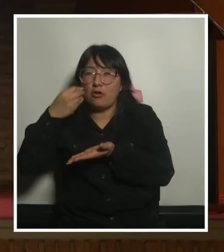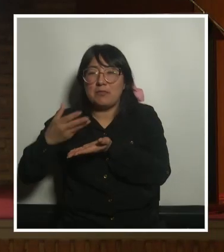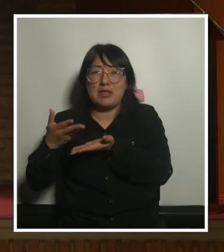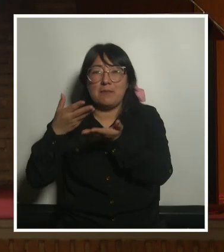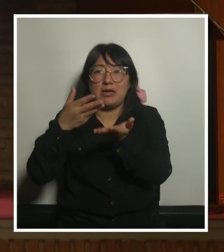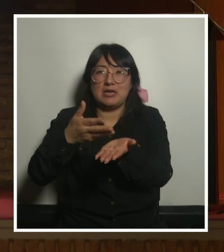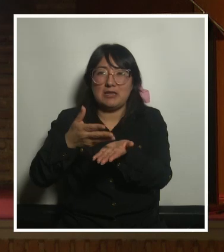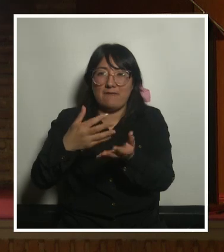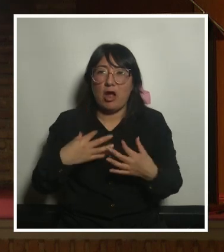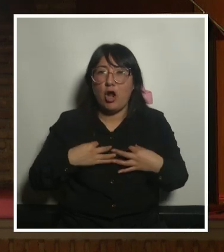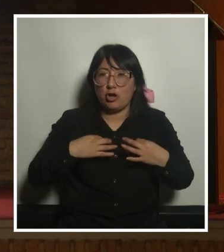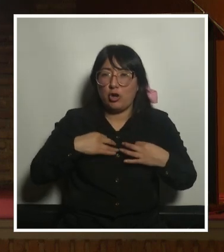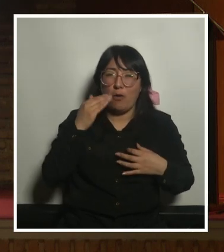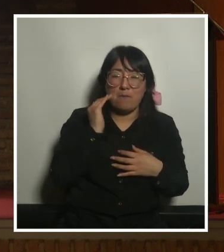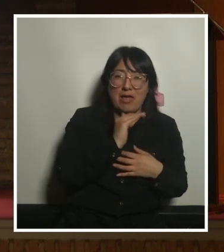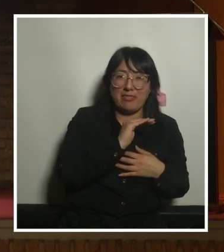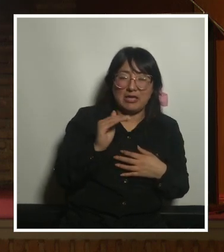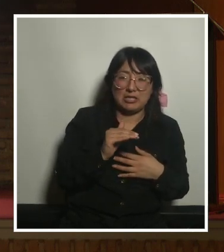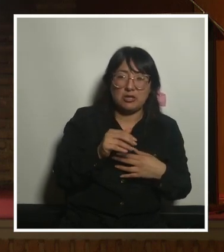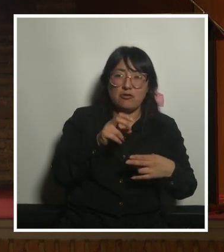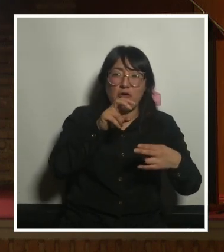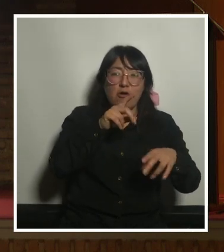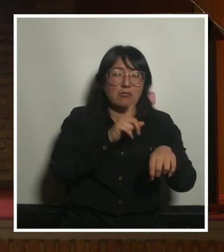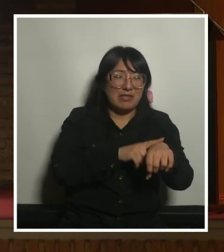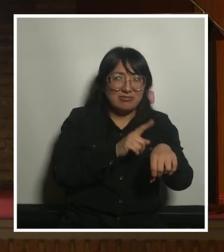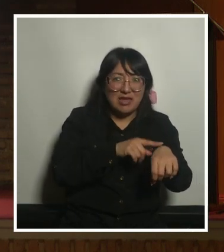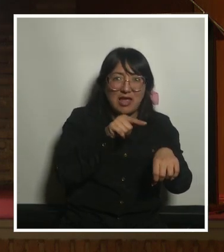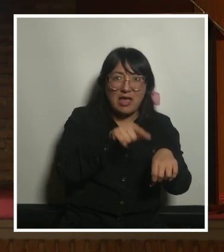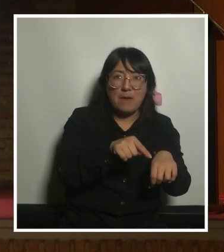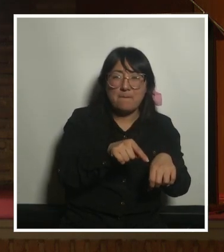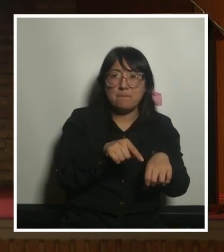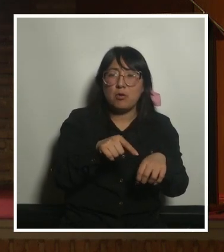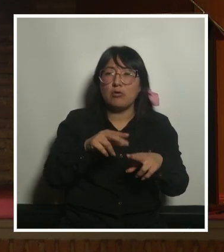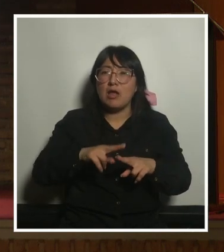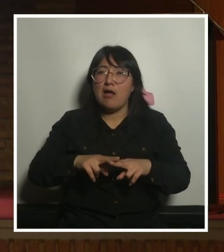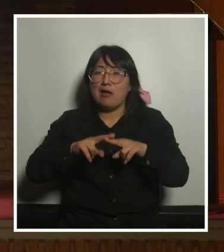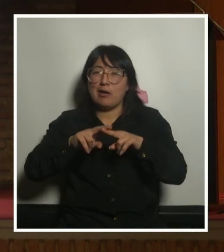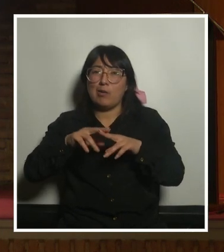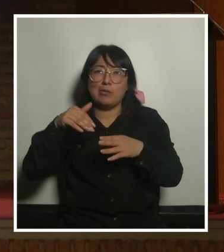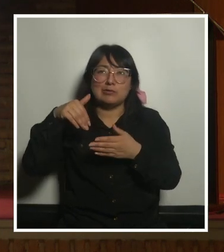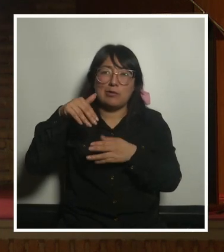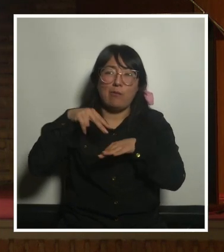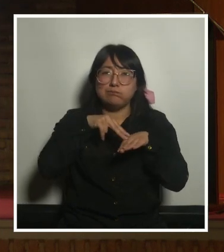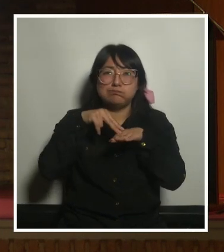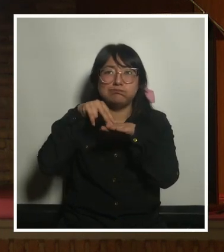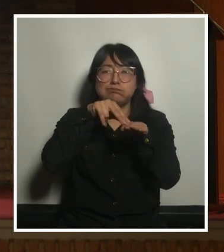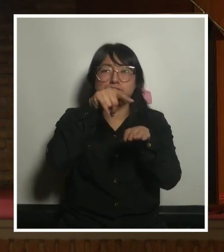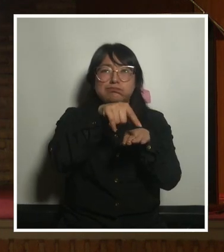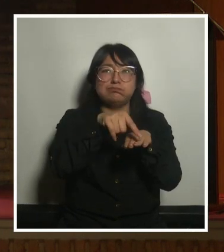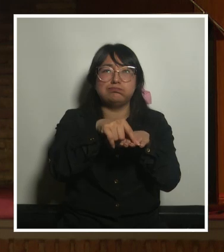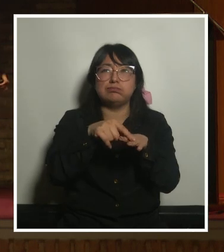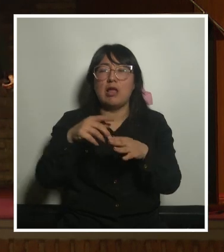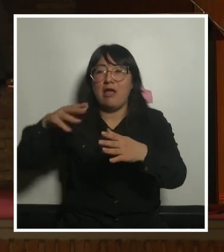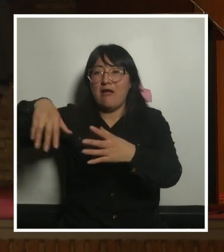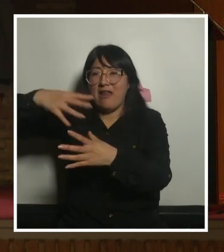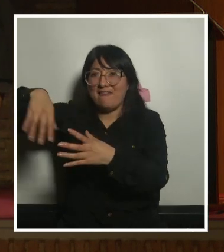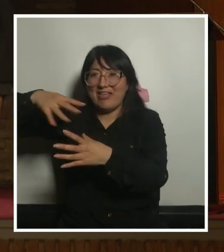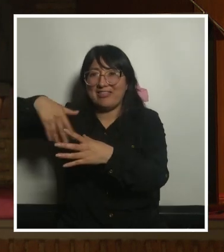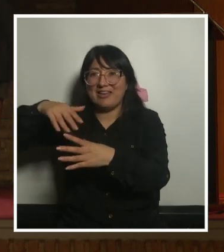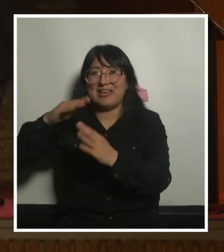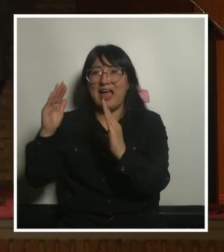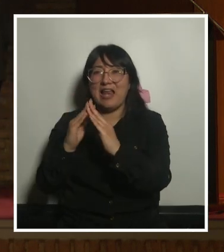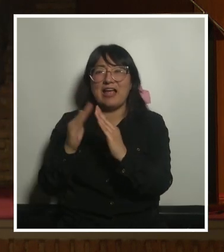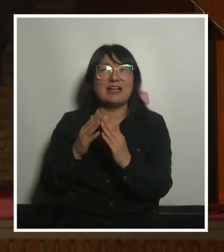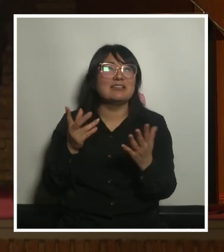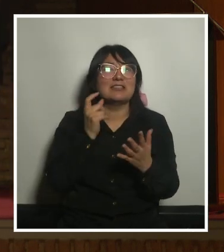de ropa infantil banco del tiempo autobús escolar a pie lavandería a domicilio y cuál es la